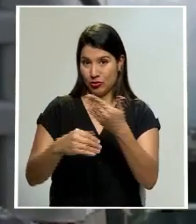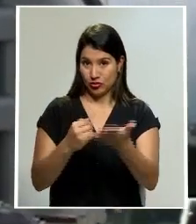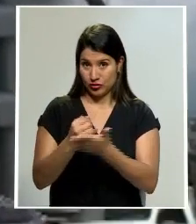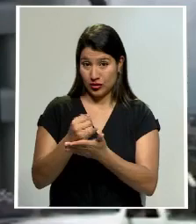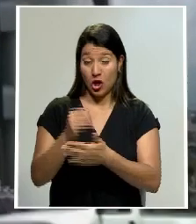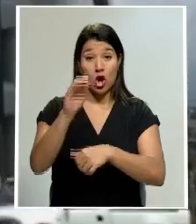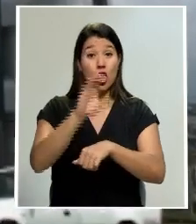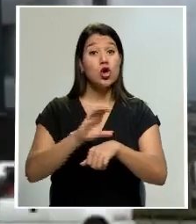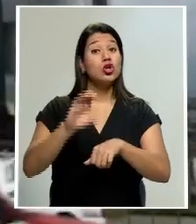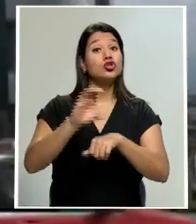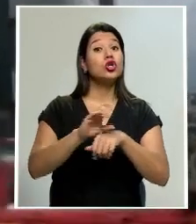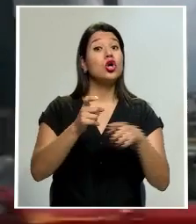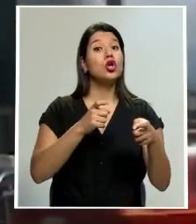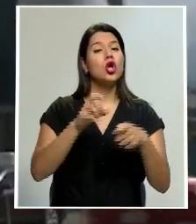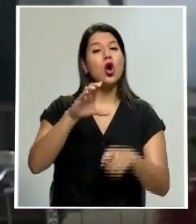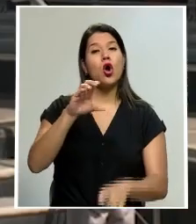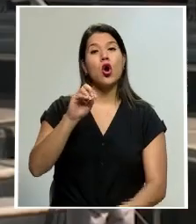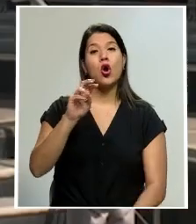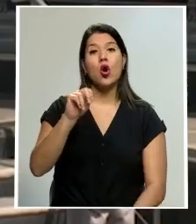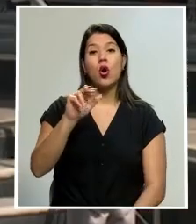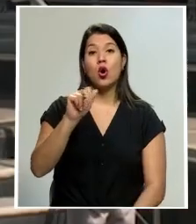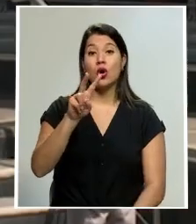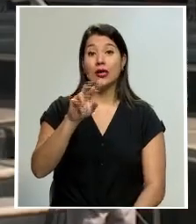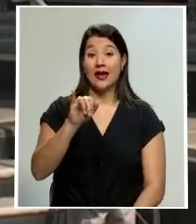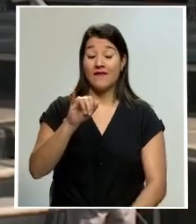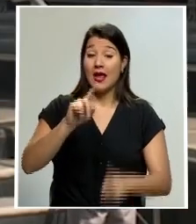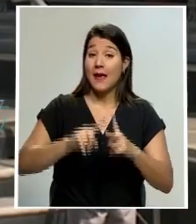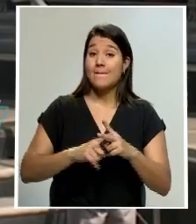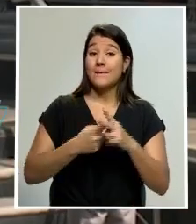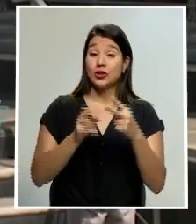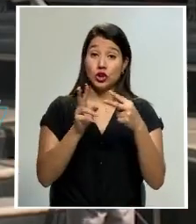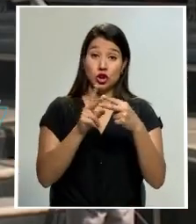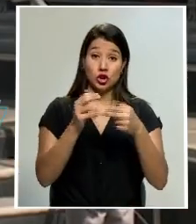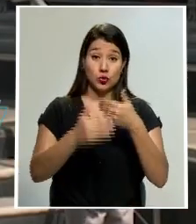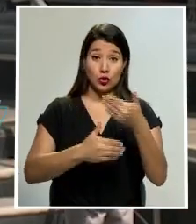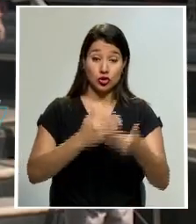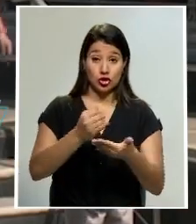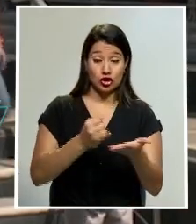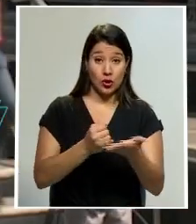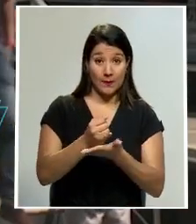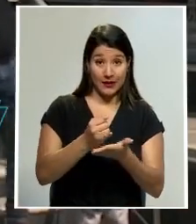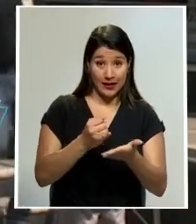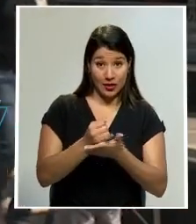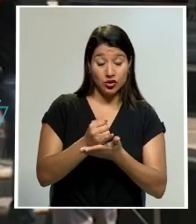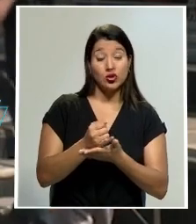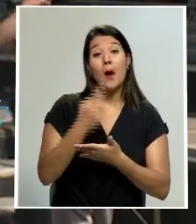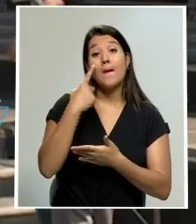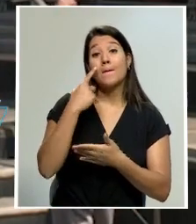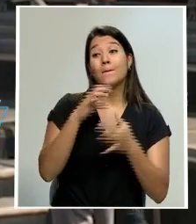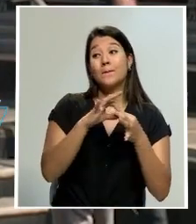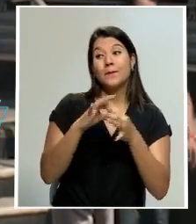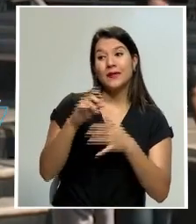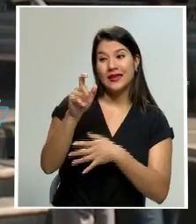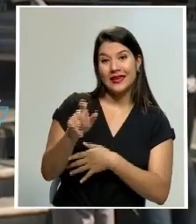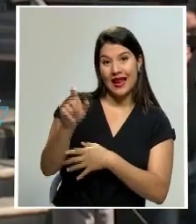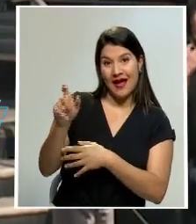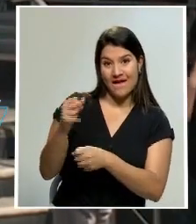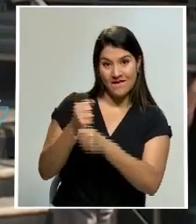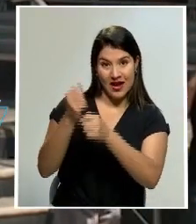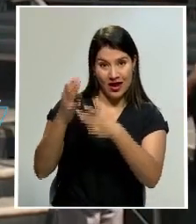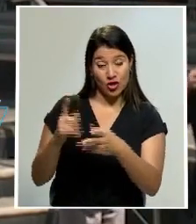de Administración del CONAVI determinó abrir dos auditorías internas para investigar el modus operandi de funcionarios y empresas